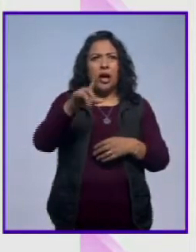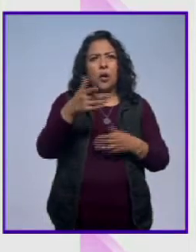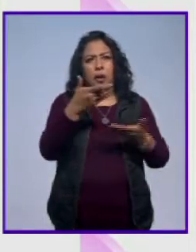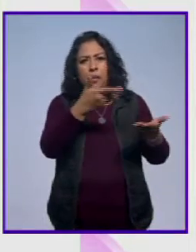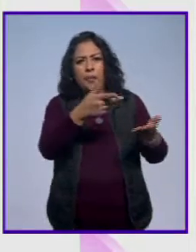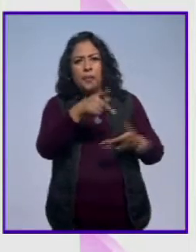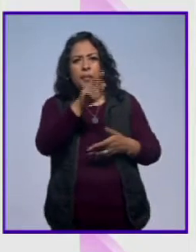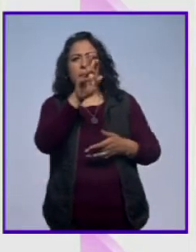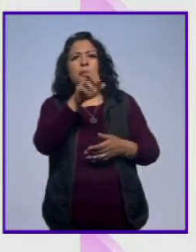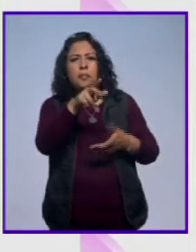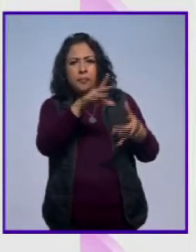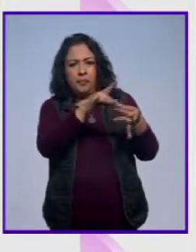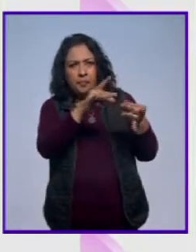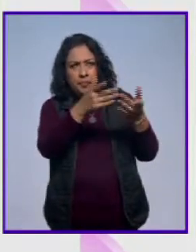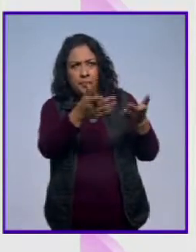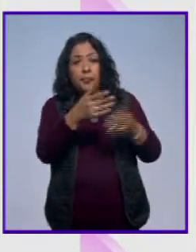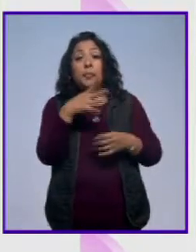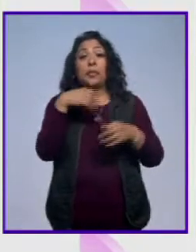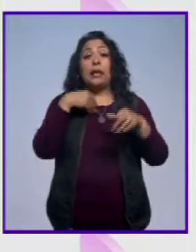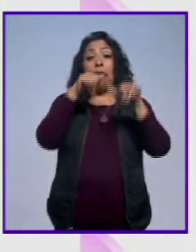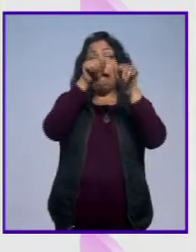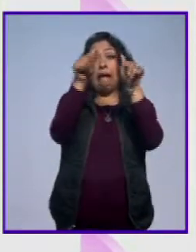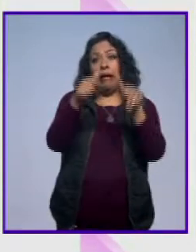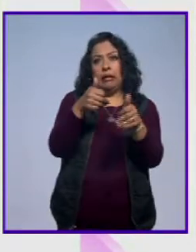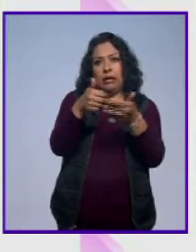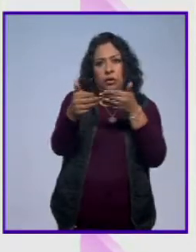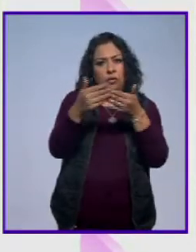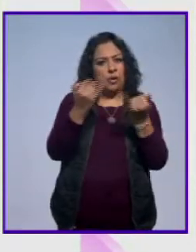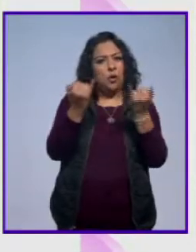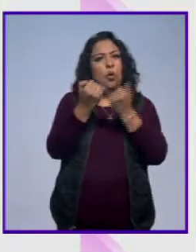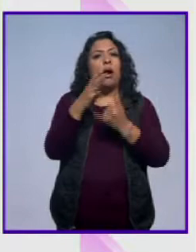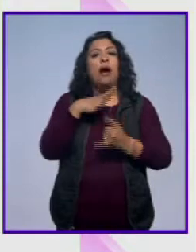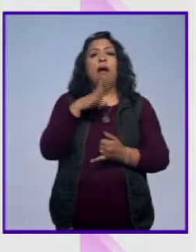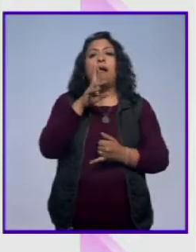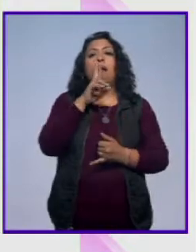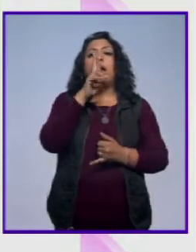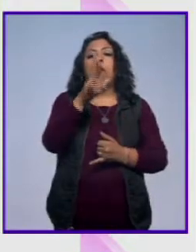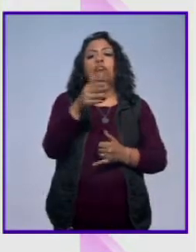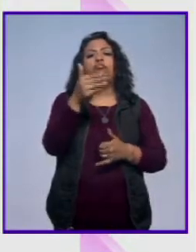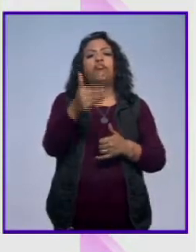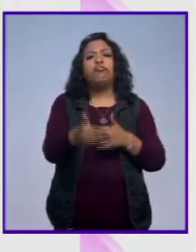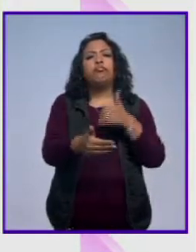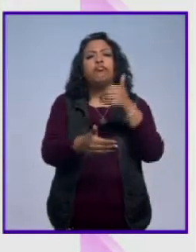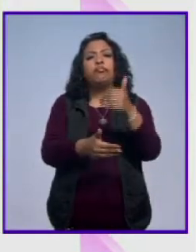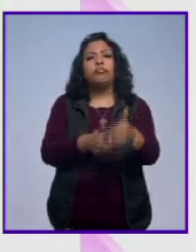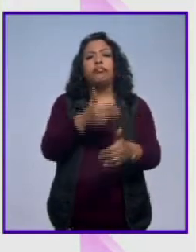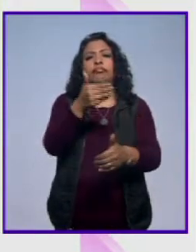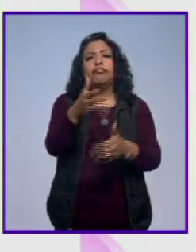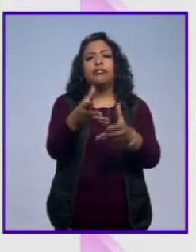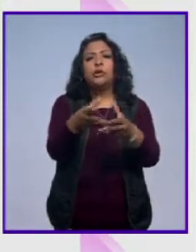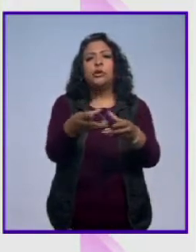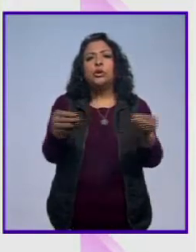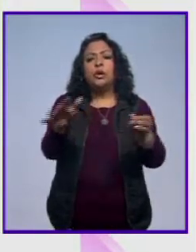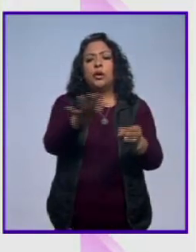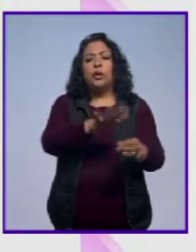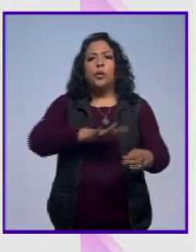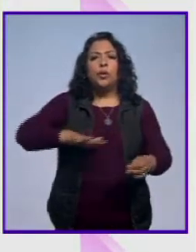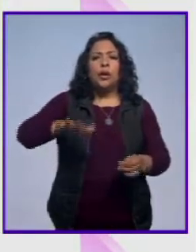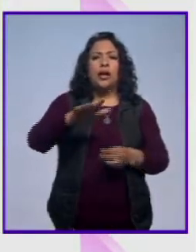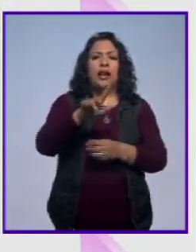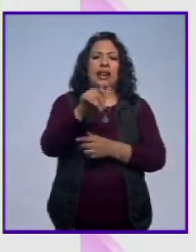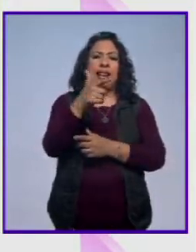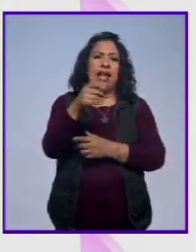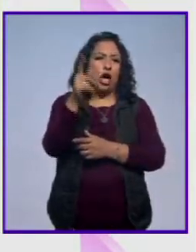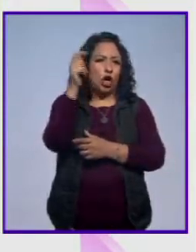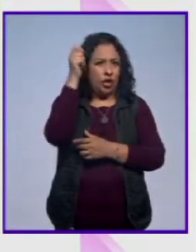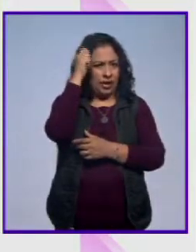Rivera, platícanos. Pues es que el arte contemporáneo también responde al paulatino proceso de desaparición del lago de Texcoco, el último